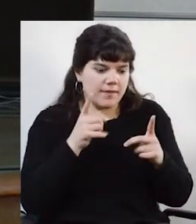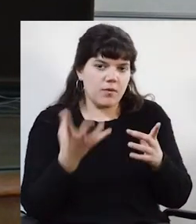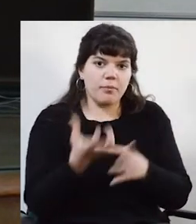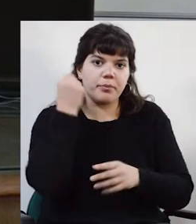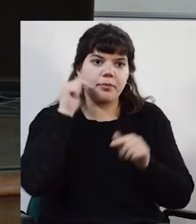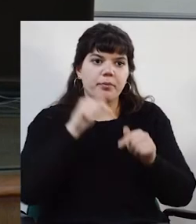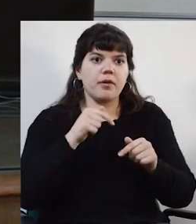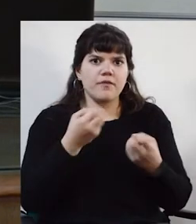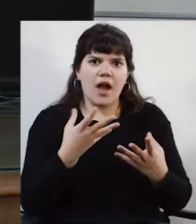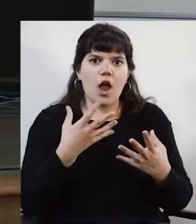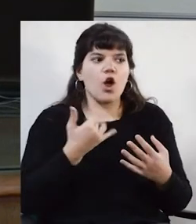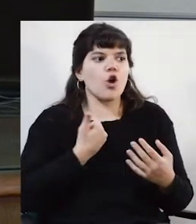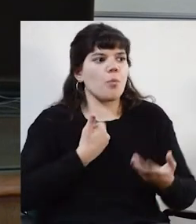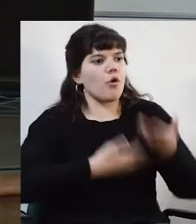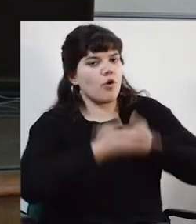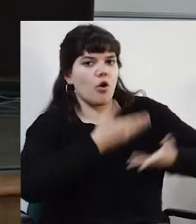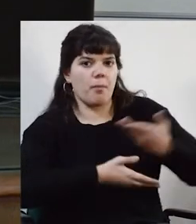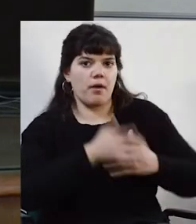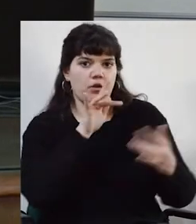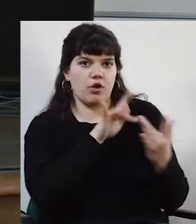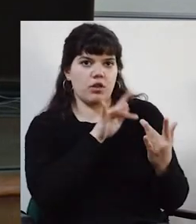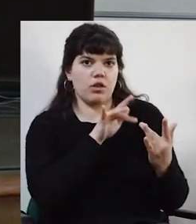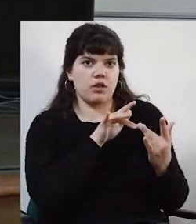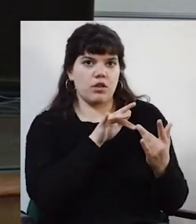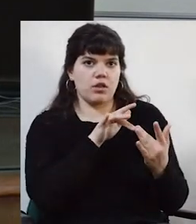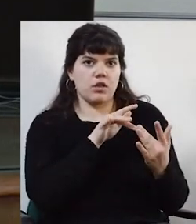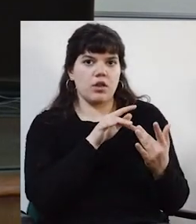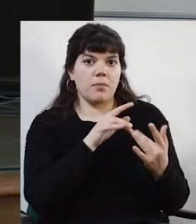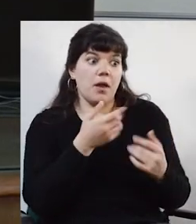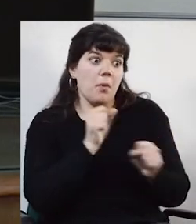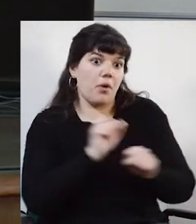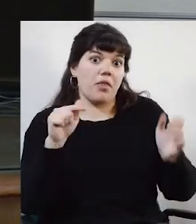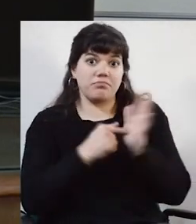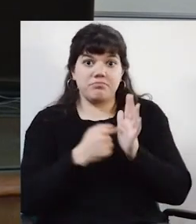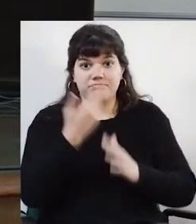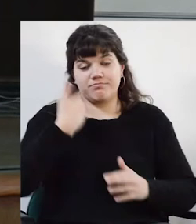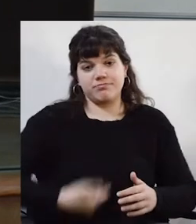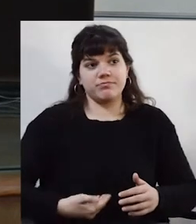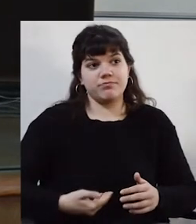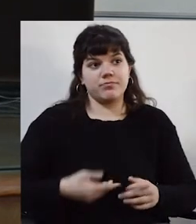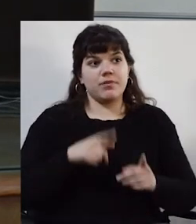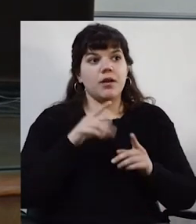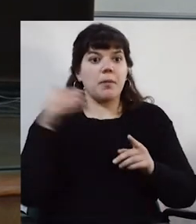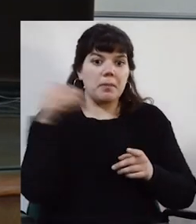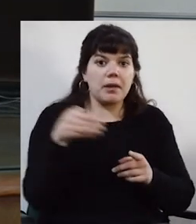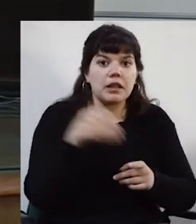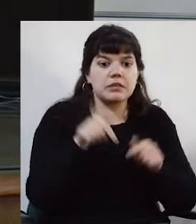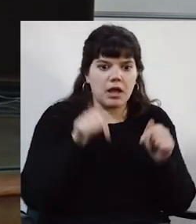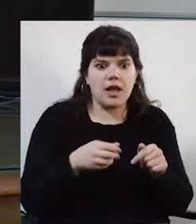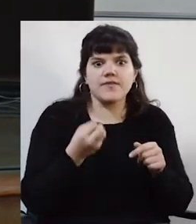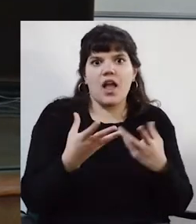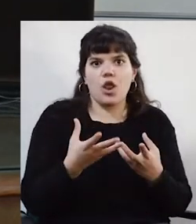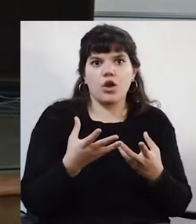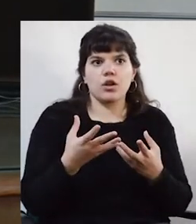darle valor a las redes. ¿Cómo darle valor a las redes? Para que no contribuyan, ¿no? Es decir, para decir, participar en la red tiene un valor.